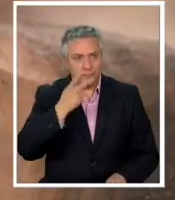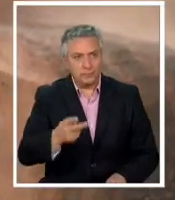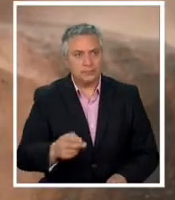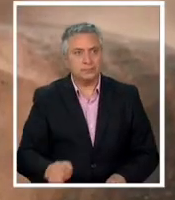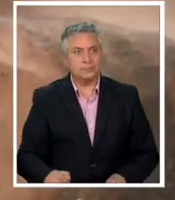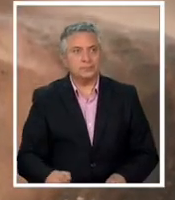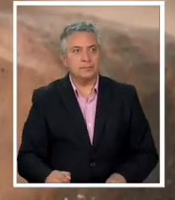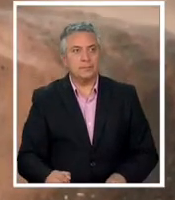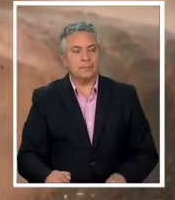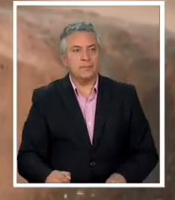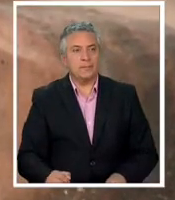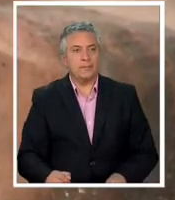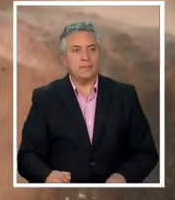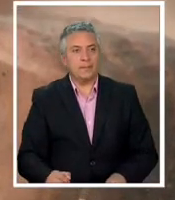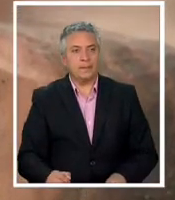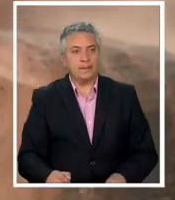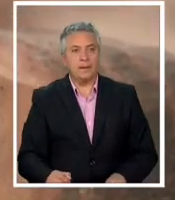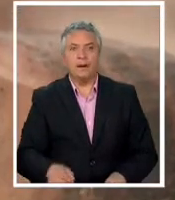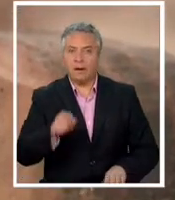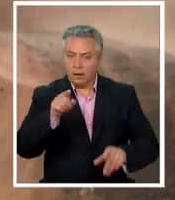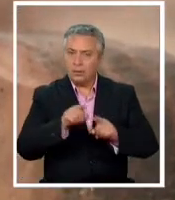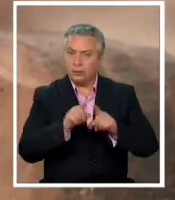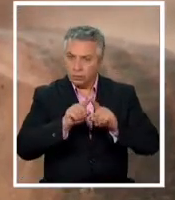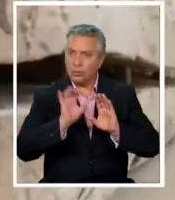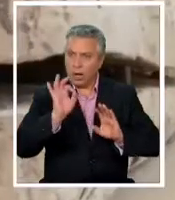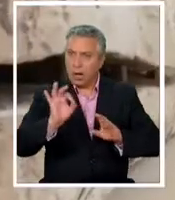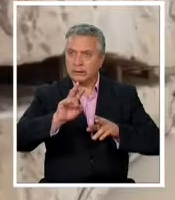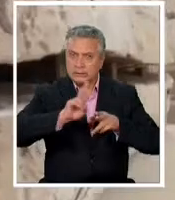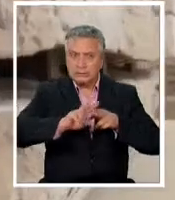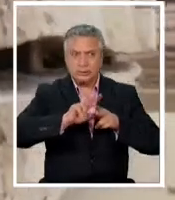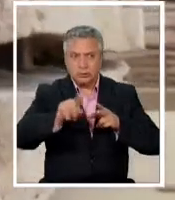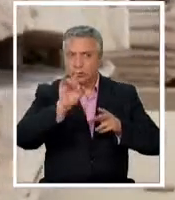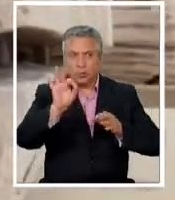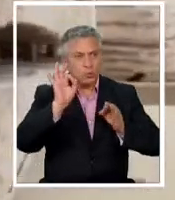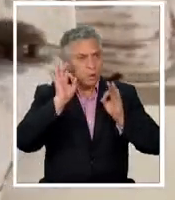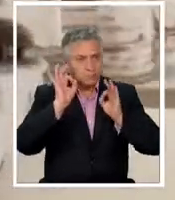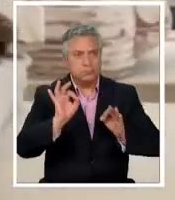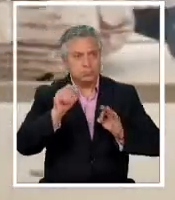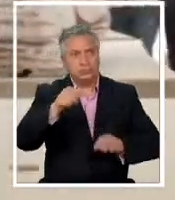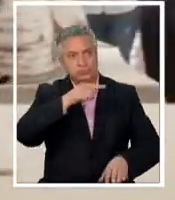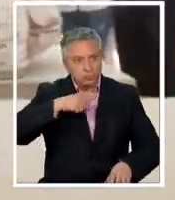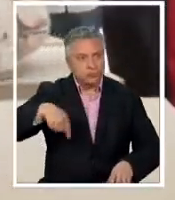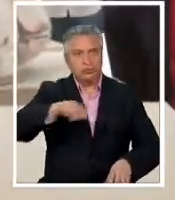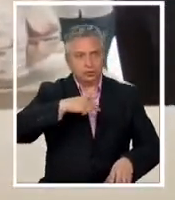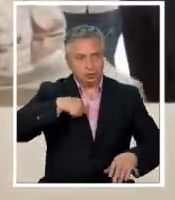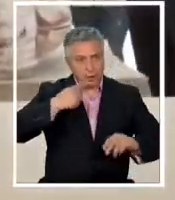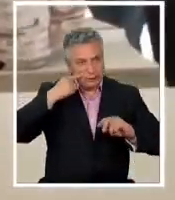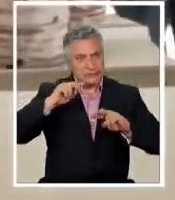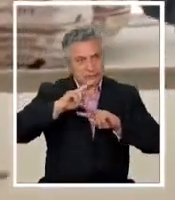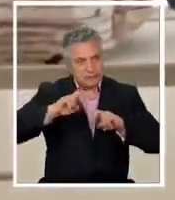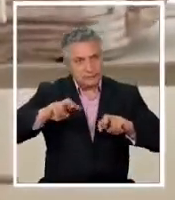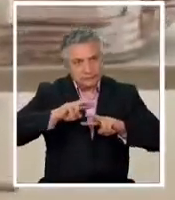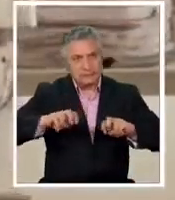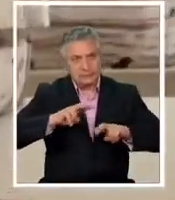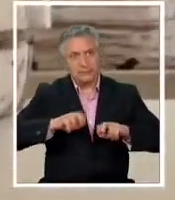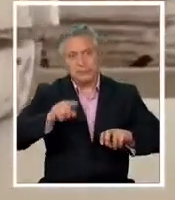general en los desiertos son súper beneficiosas para nosotros los arqueólogos y los arqueólogos más lejos en el que se trata de